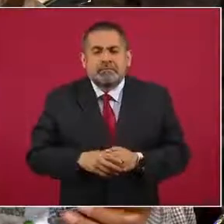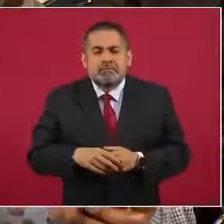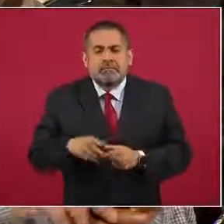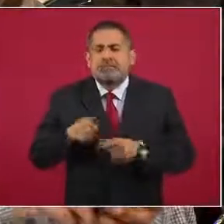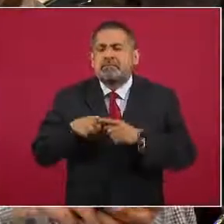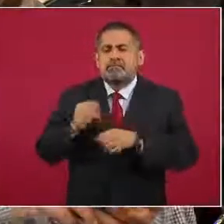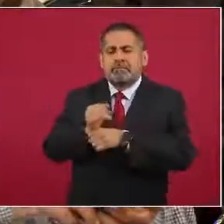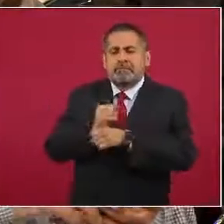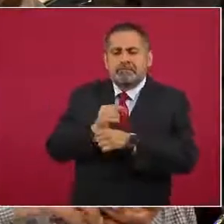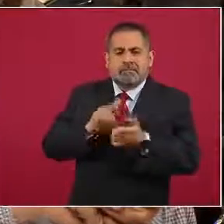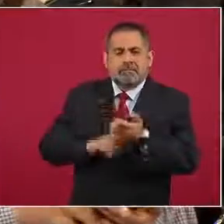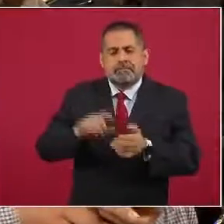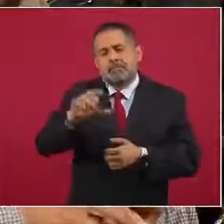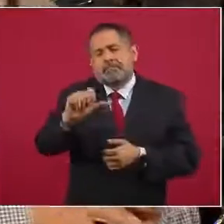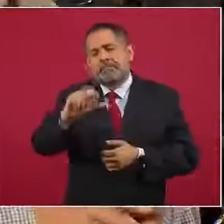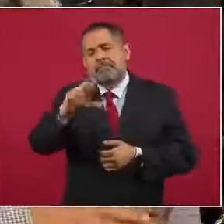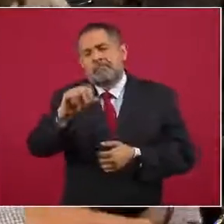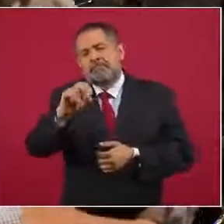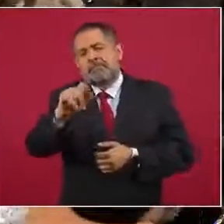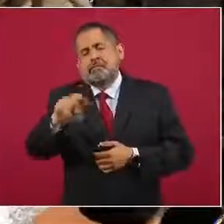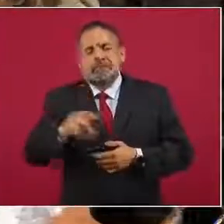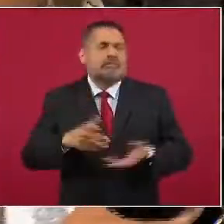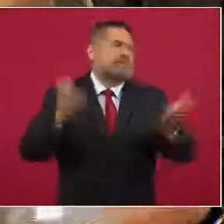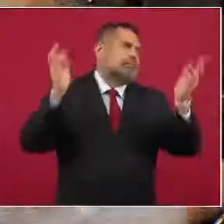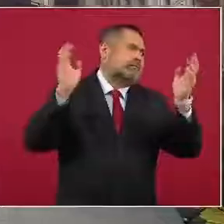de Carlos Loret. Ah, no.